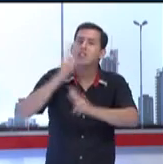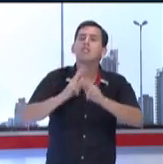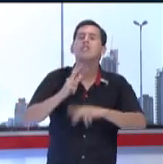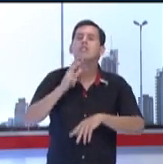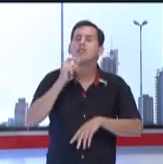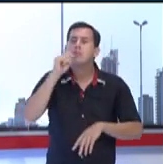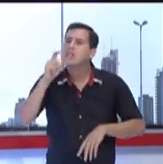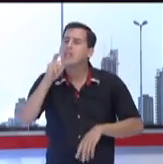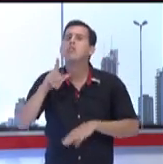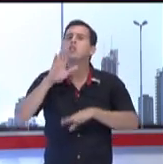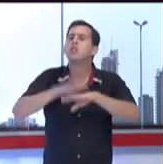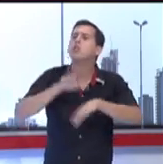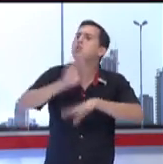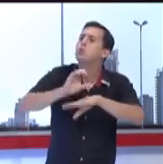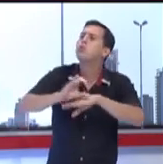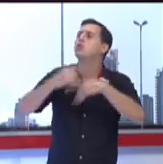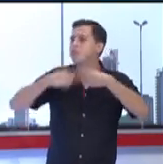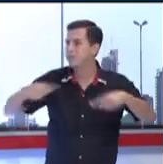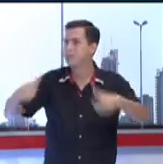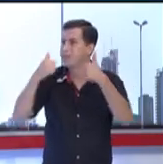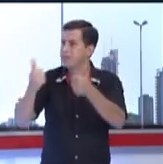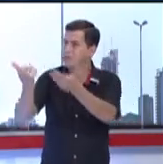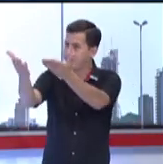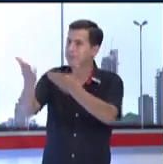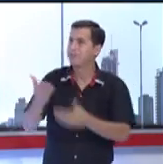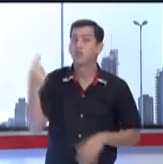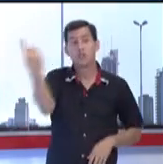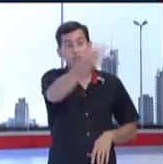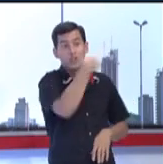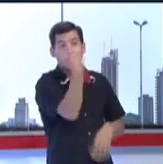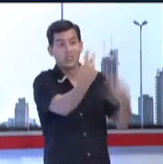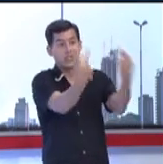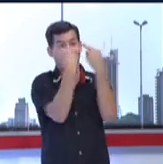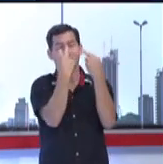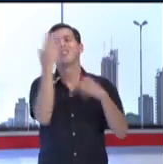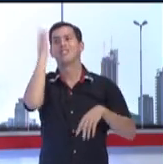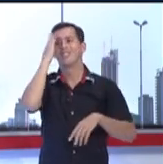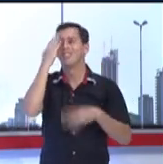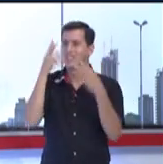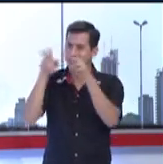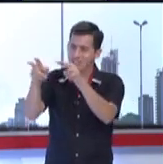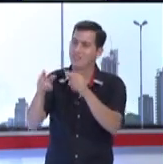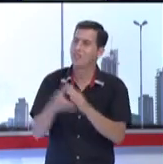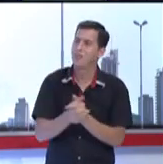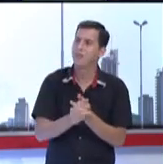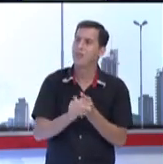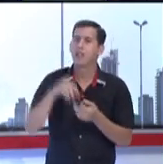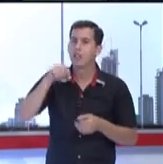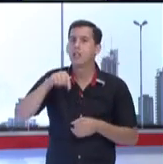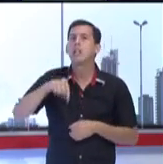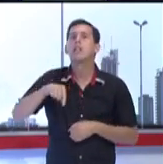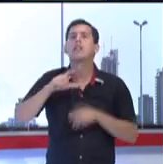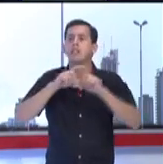poquitito sobre el curso y, bueno, para que toda la población sepa de que